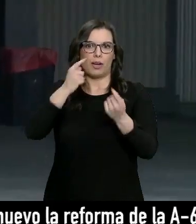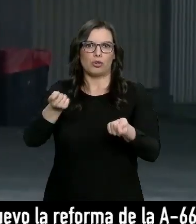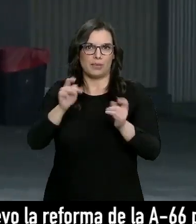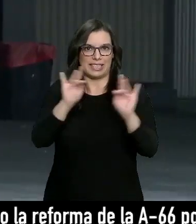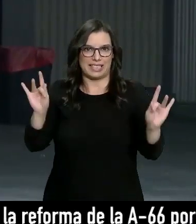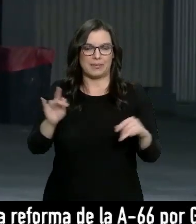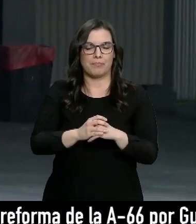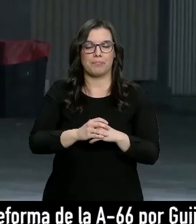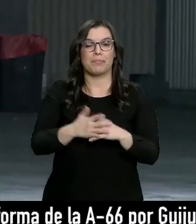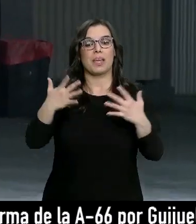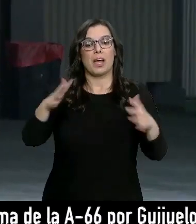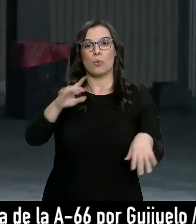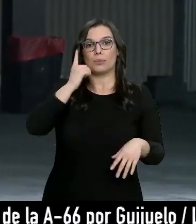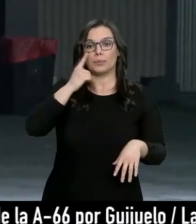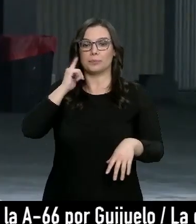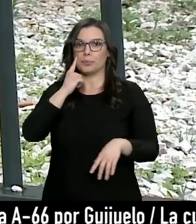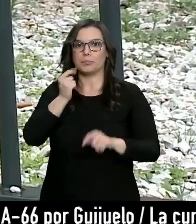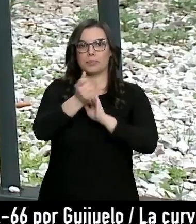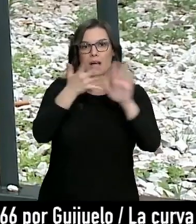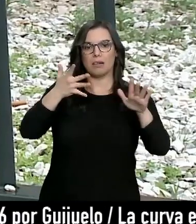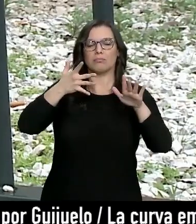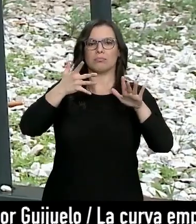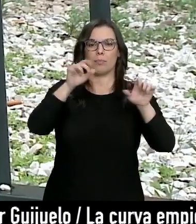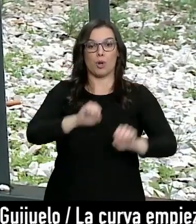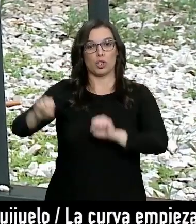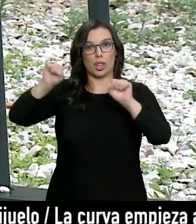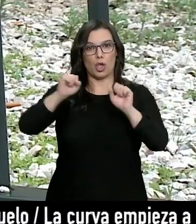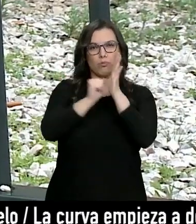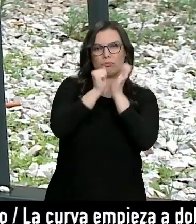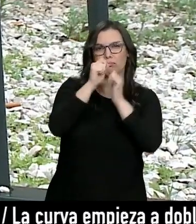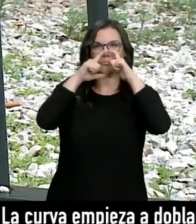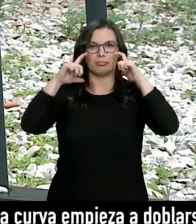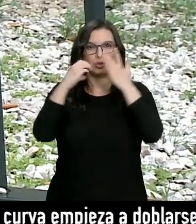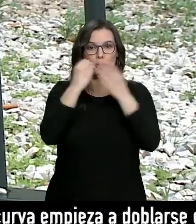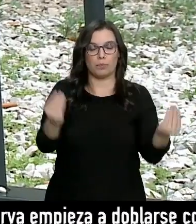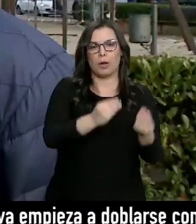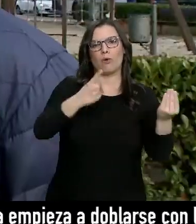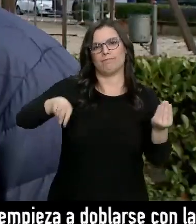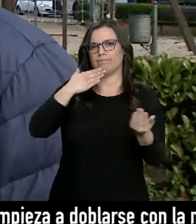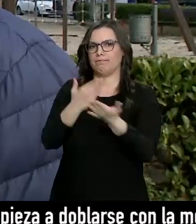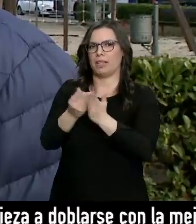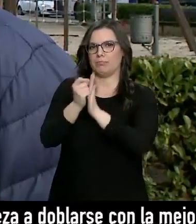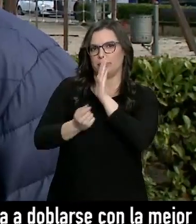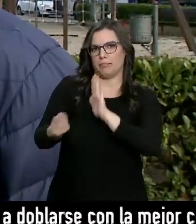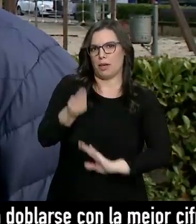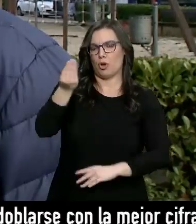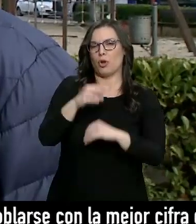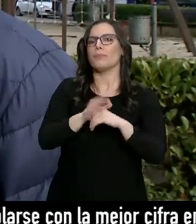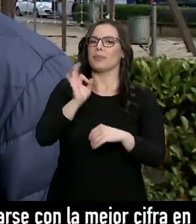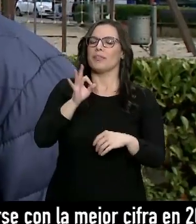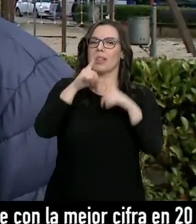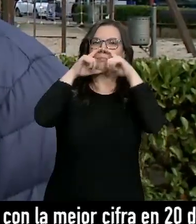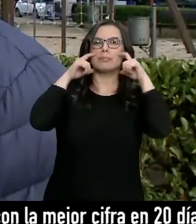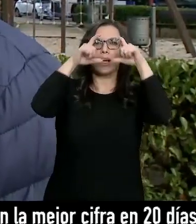la pandemia. Pese a avanzar en la detección y el equipamiento, los trabajadores sanitarios reclaman mejoras. Y tenemos mascarillas, tenemos gafas, ahora tenemos